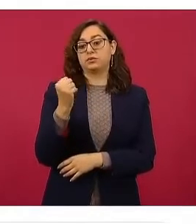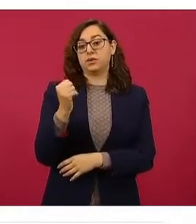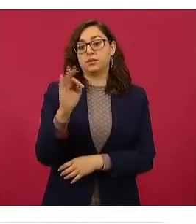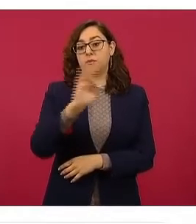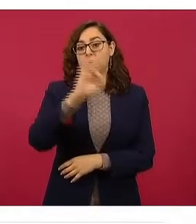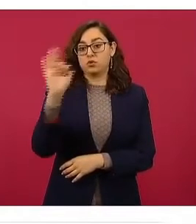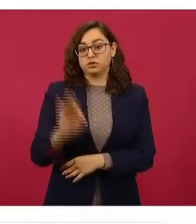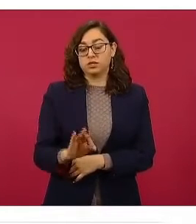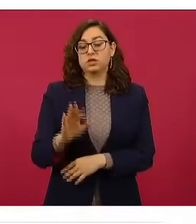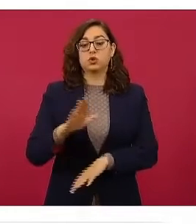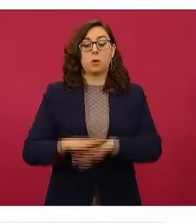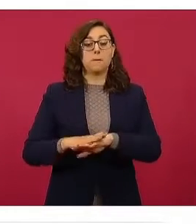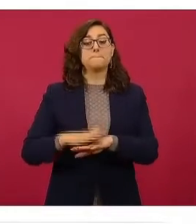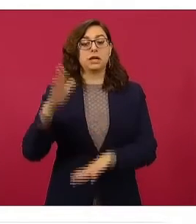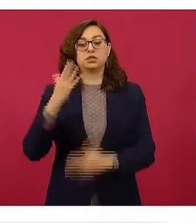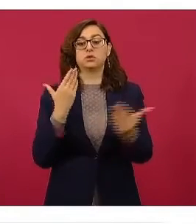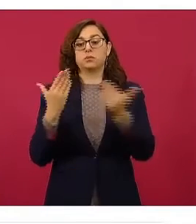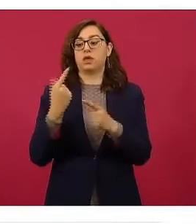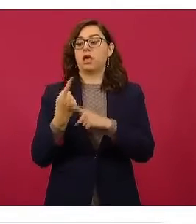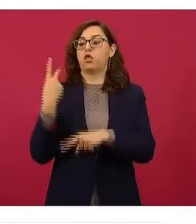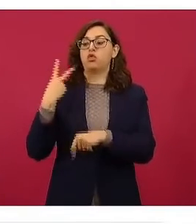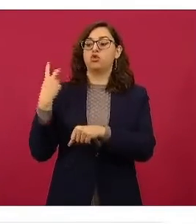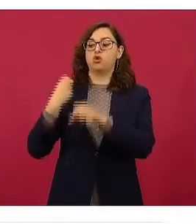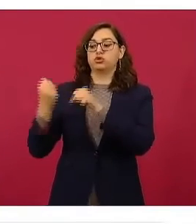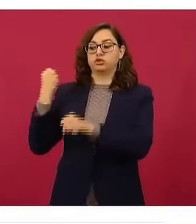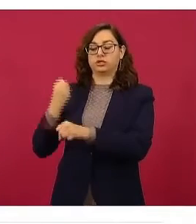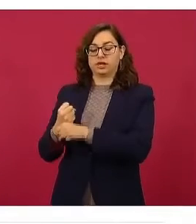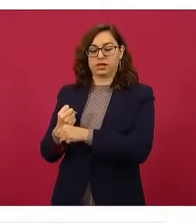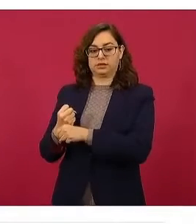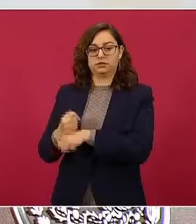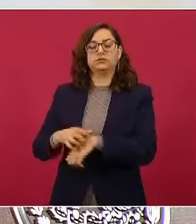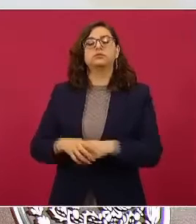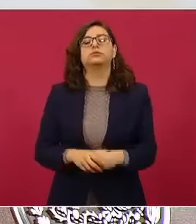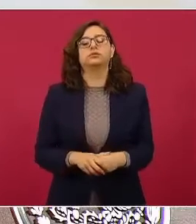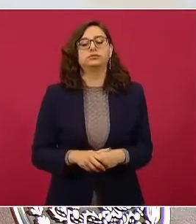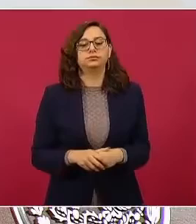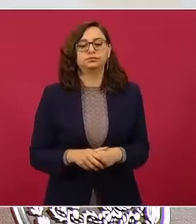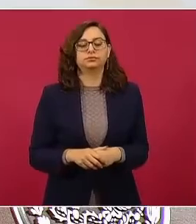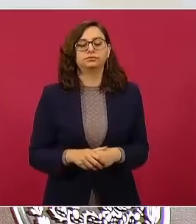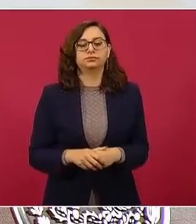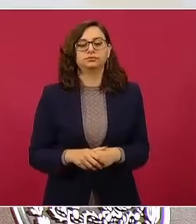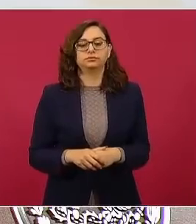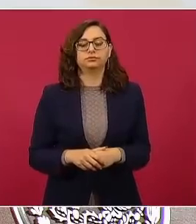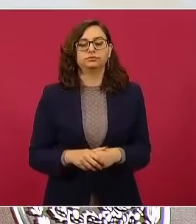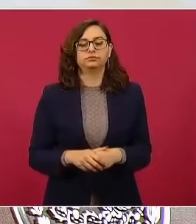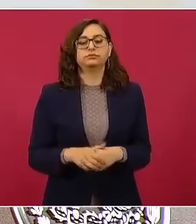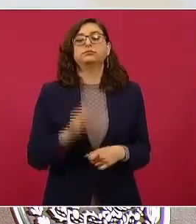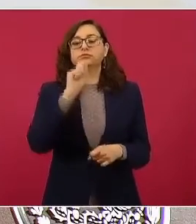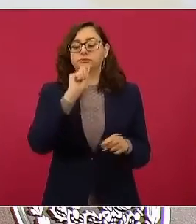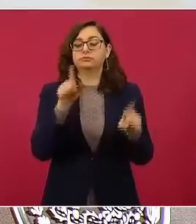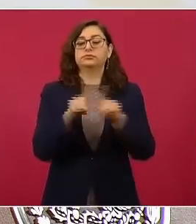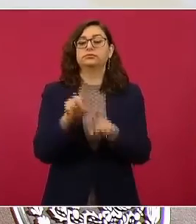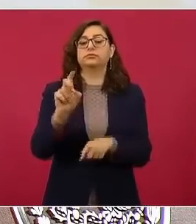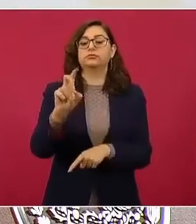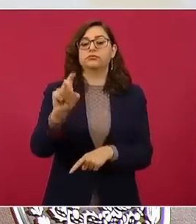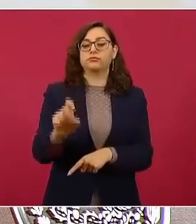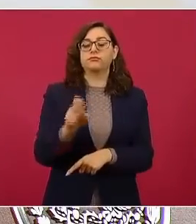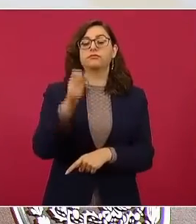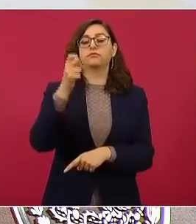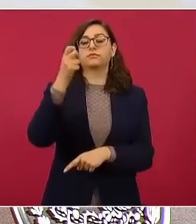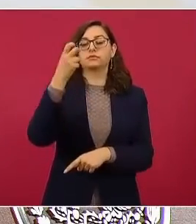2019 y 37.72 por ciento más que en el